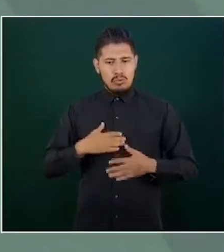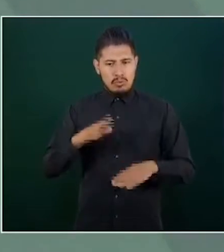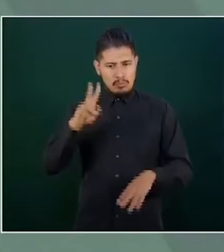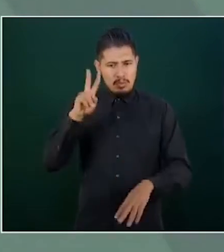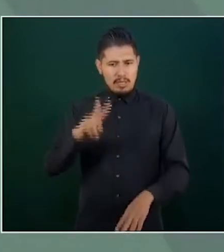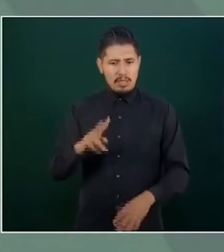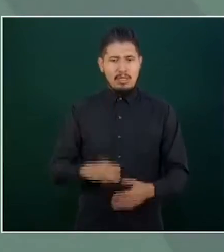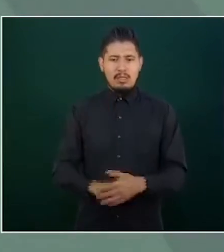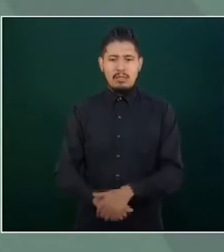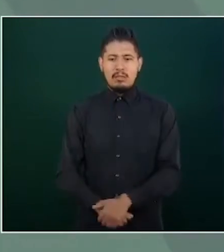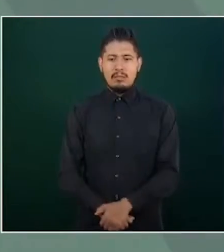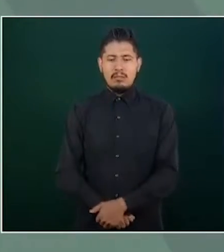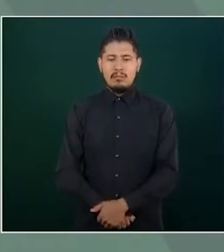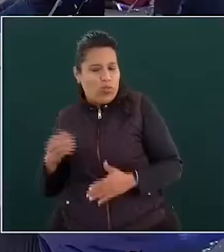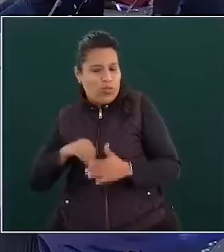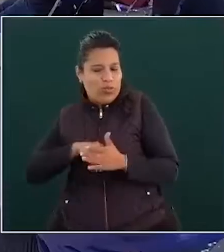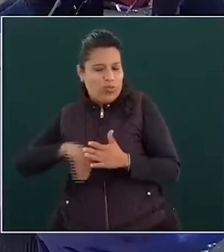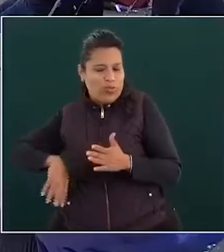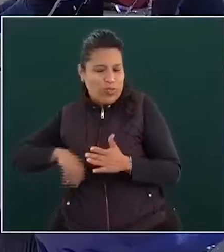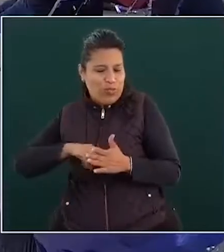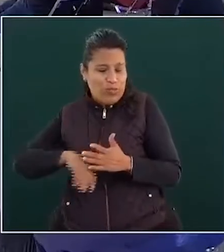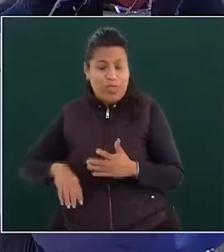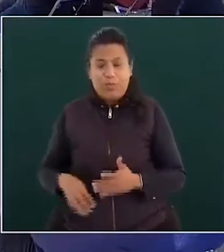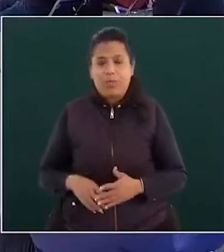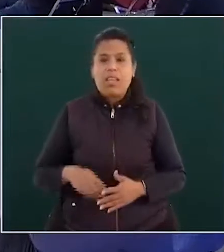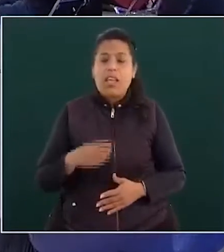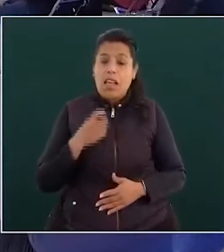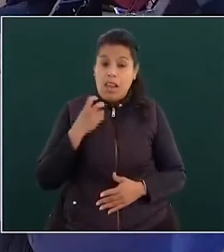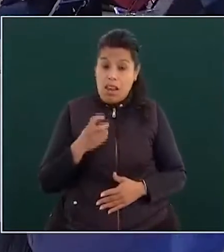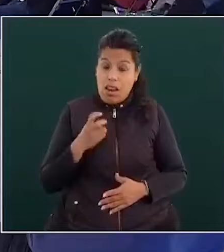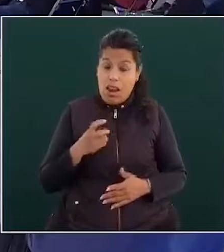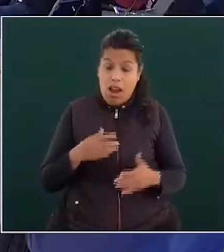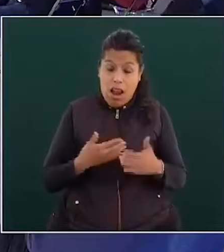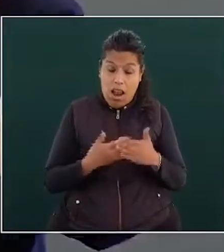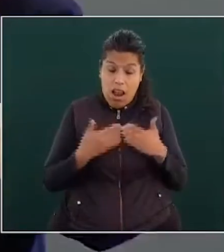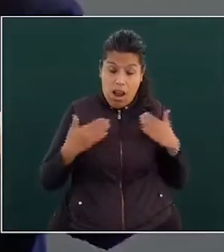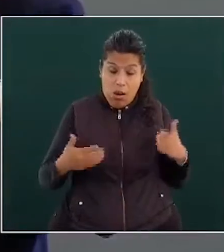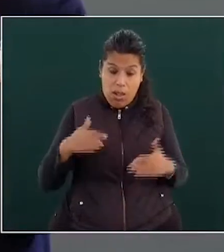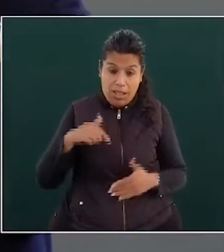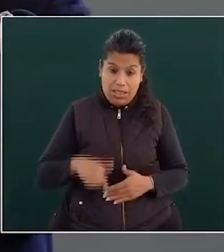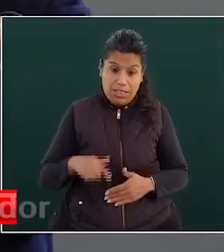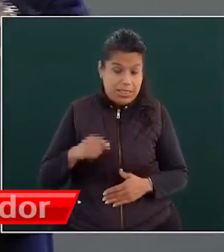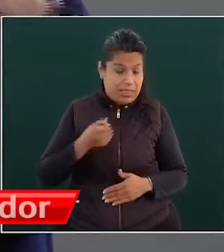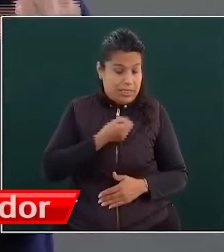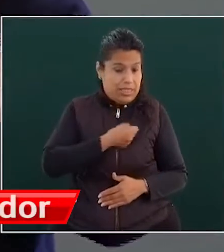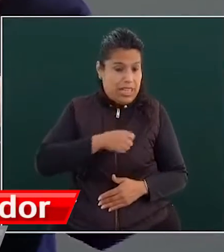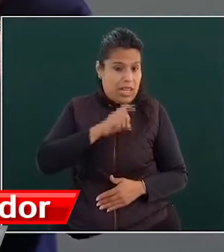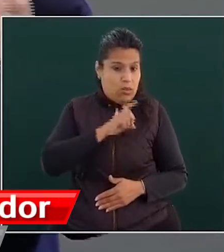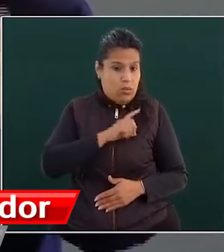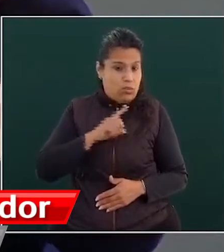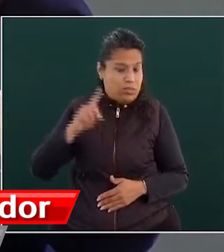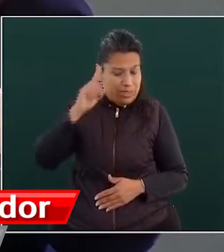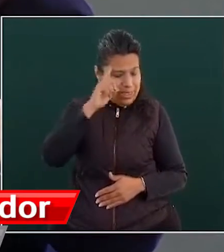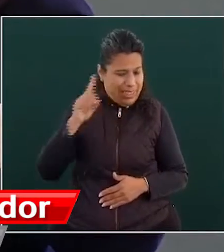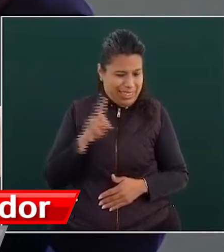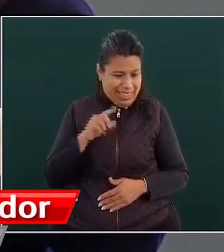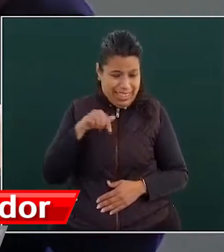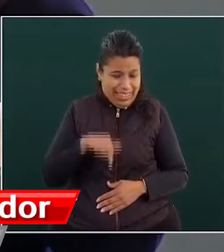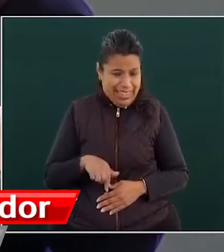de acercar los servicios médicos para todos. Ahora el sistema de salud en Zacatecas va a ser manejado